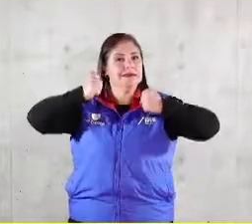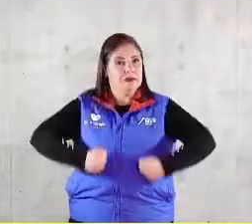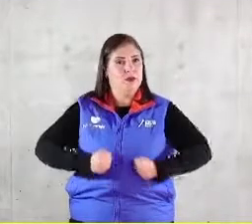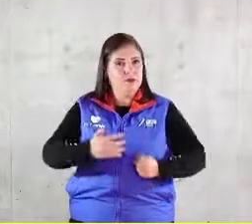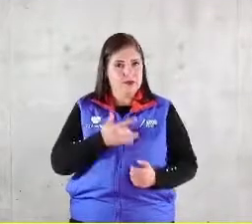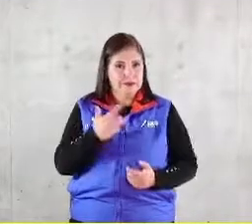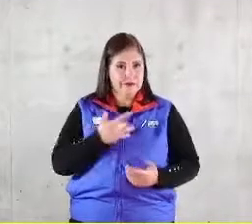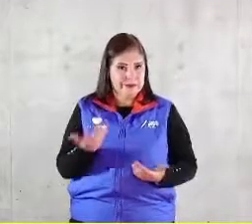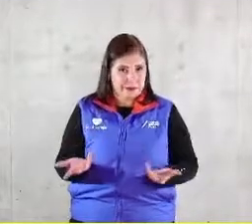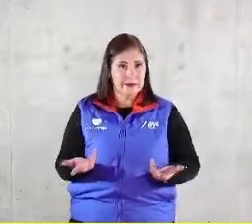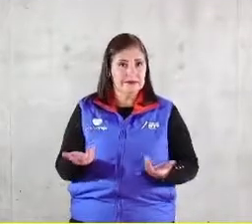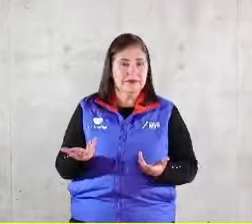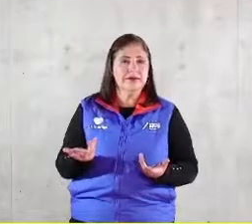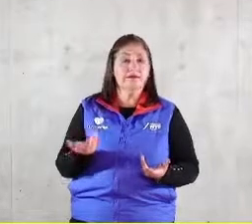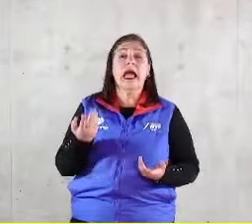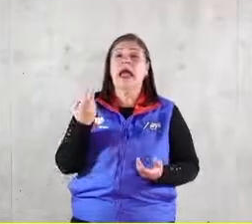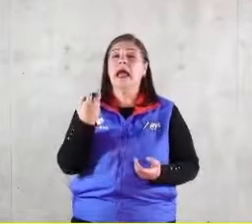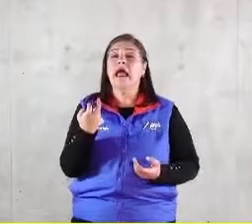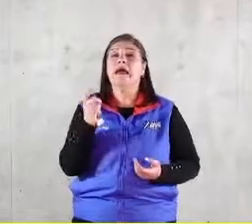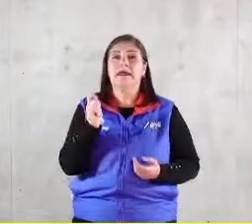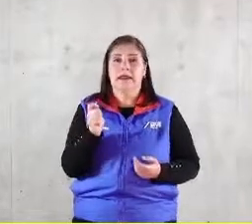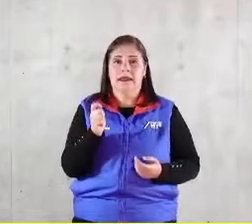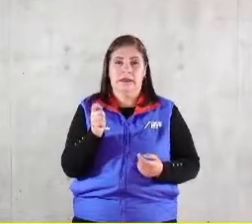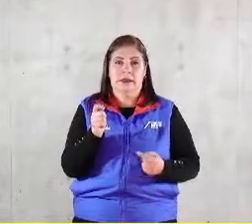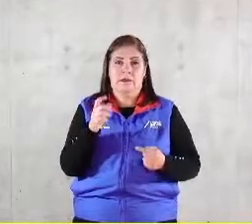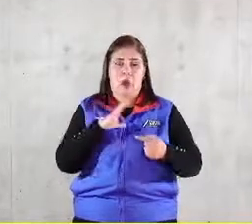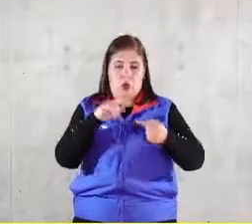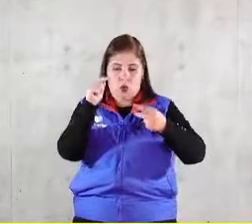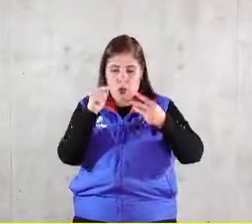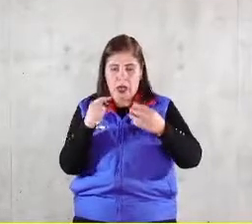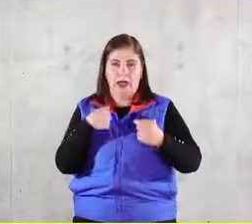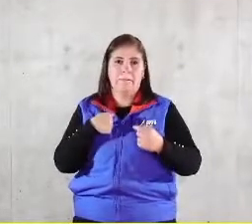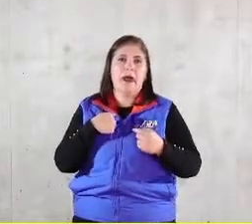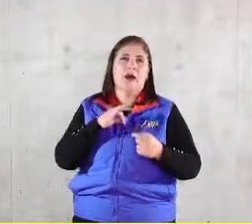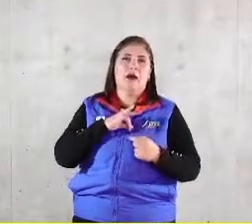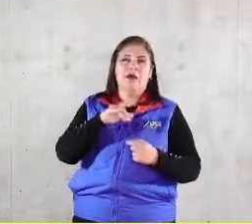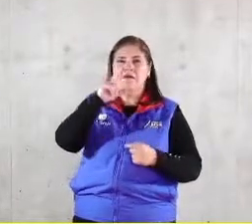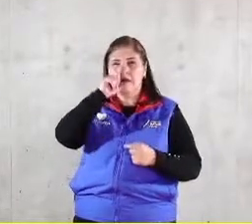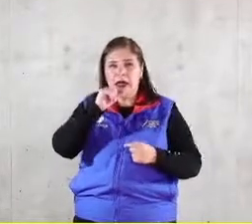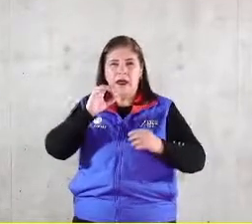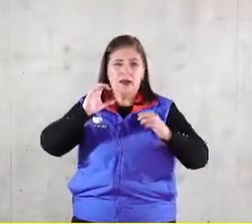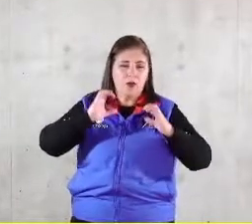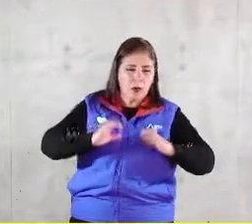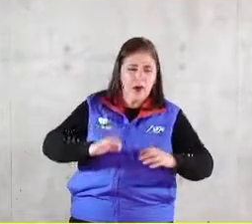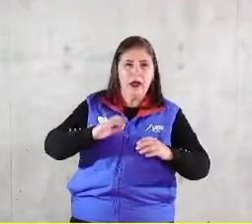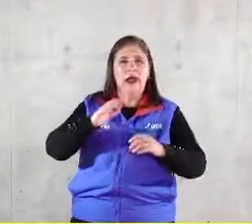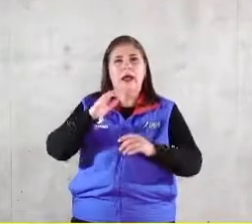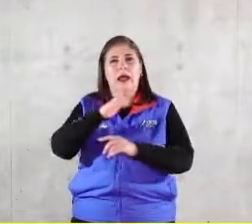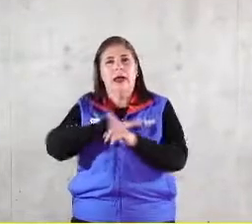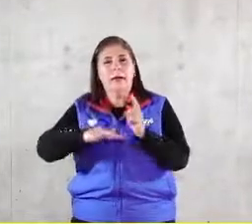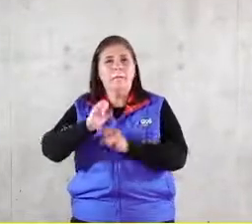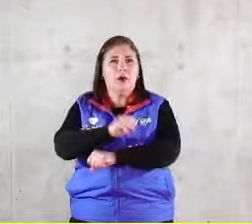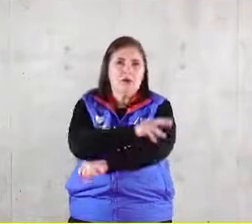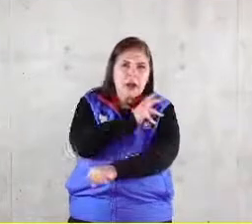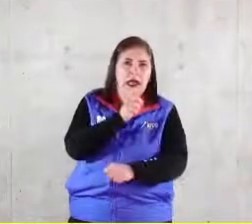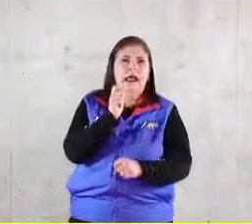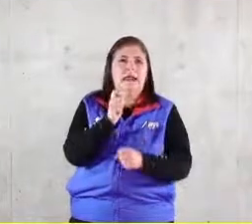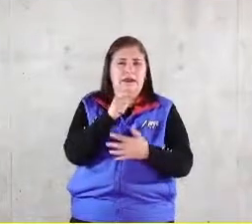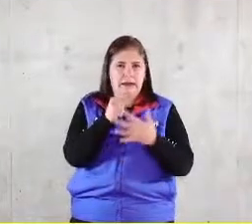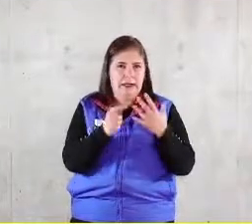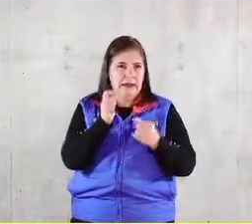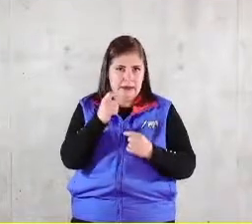requiere que bueno se afectan estas dimensiones física emocional social familiar esto siempre hay que